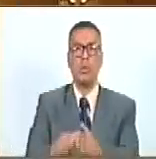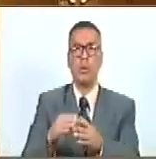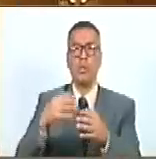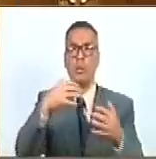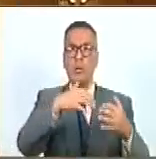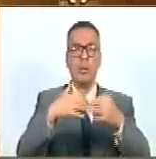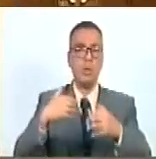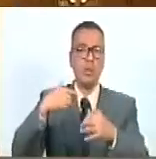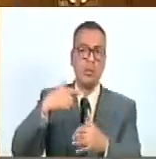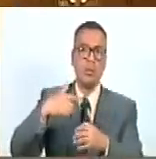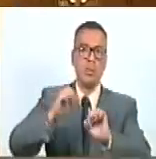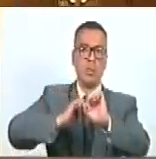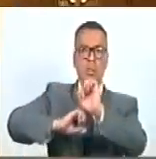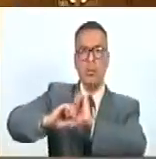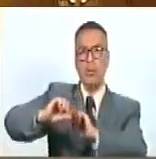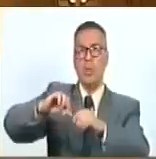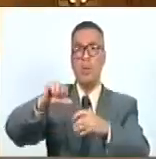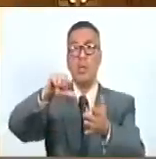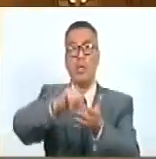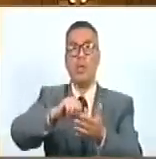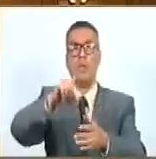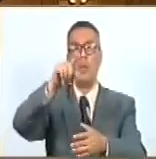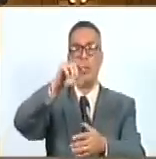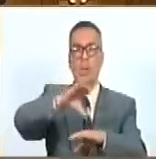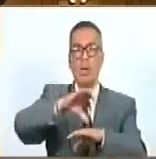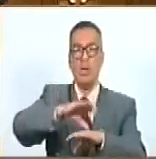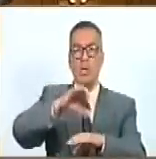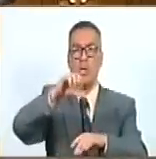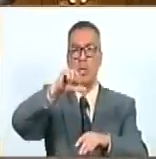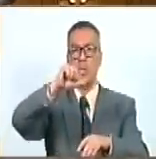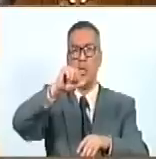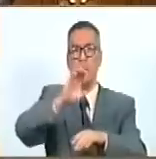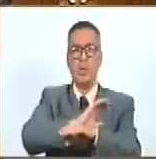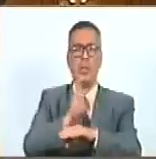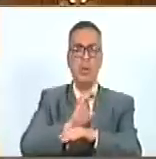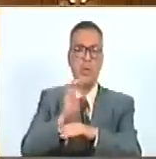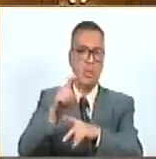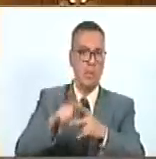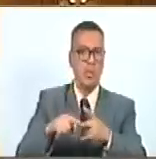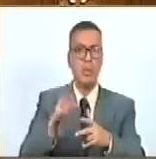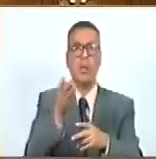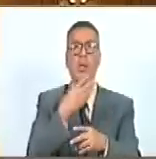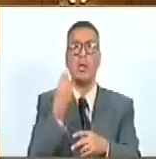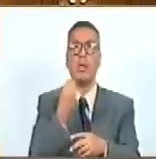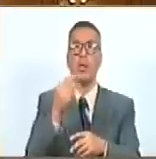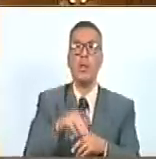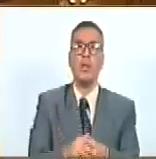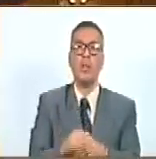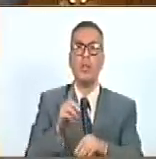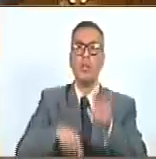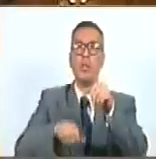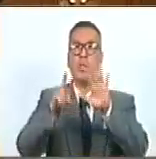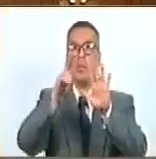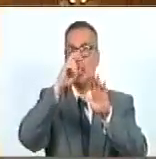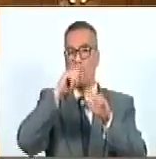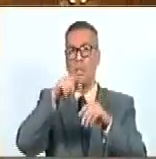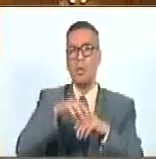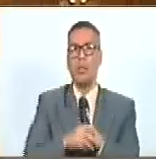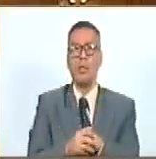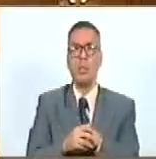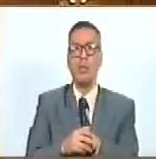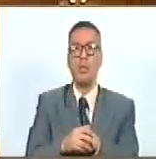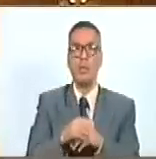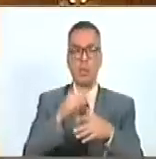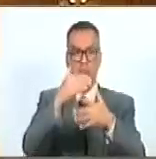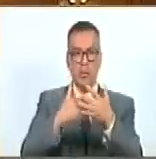defensa de Quito en 1812 donde fallece. Este joven con apenas 17 años se